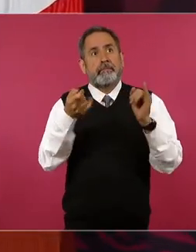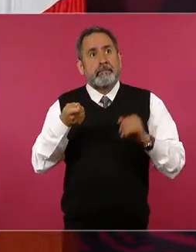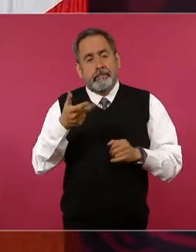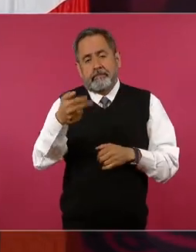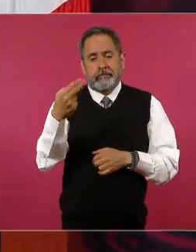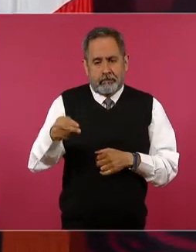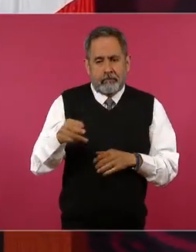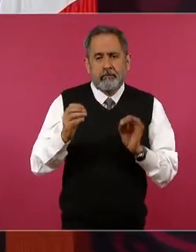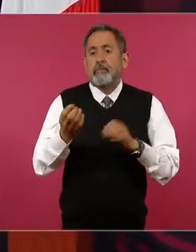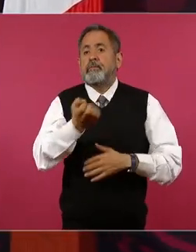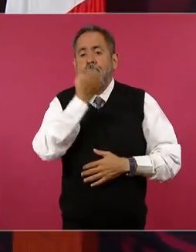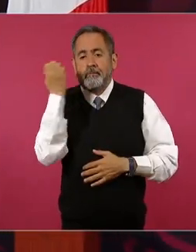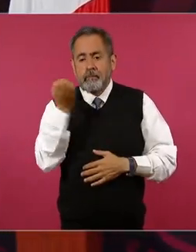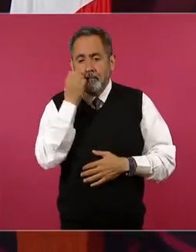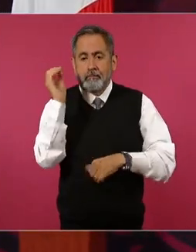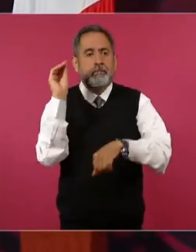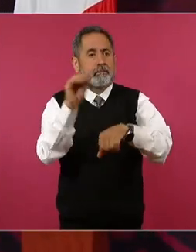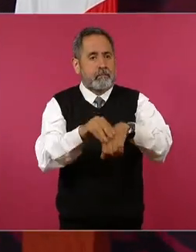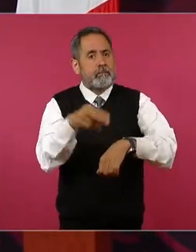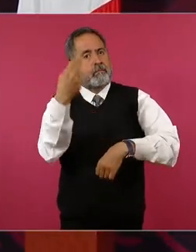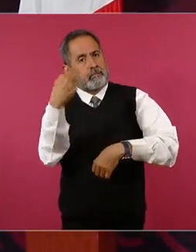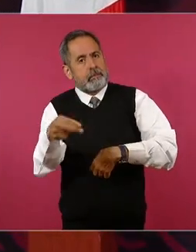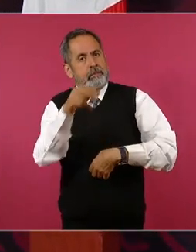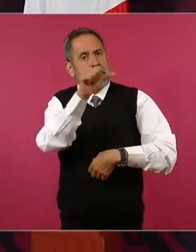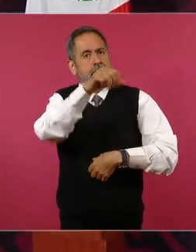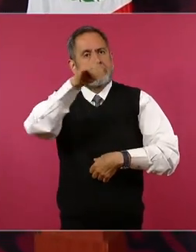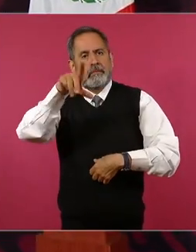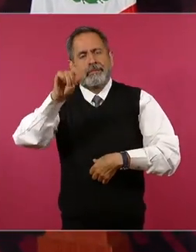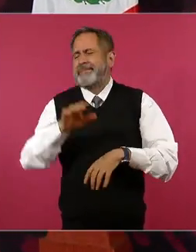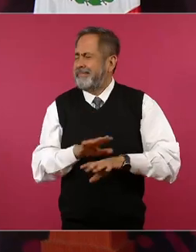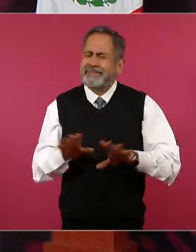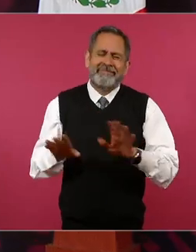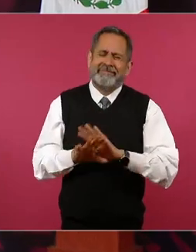escuela nada